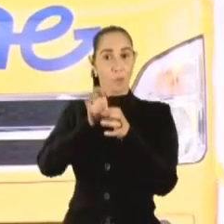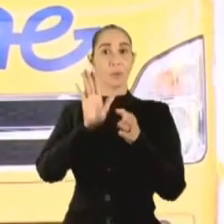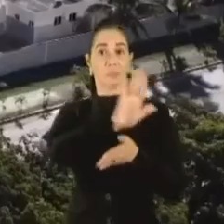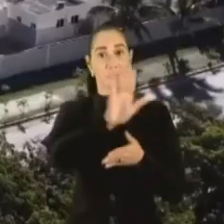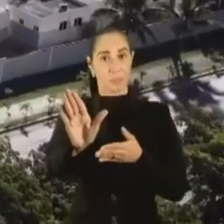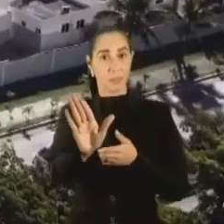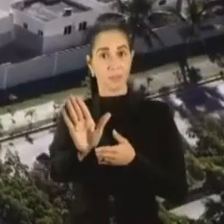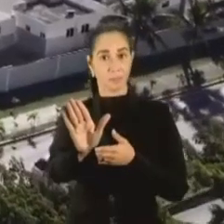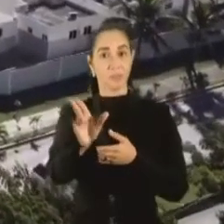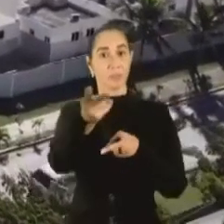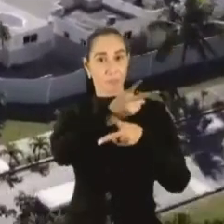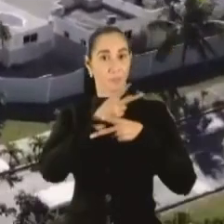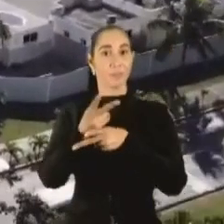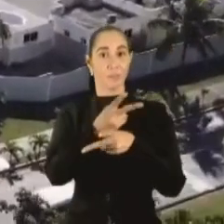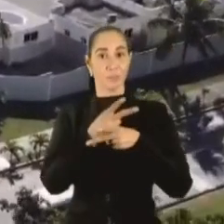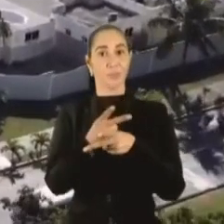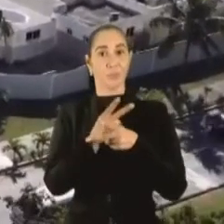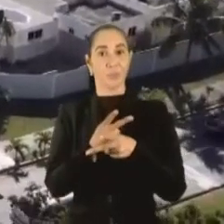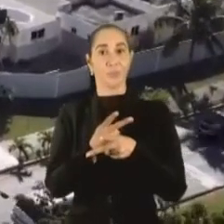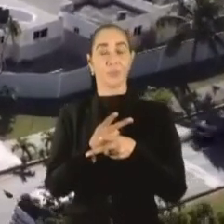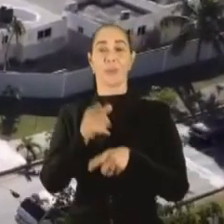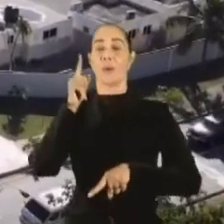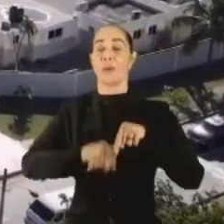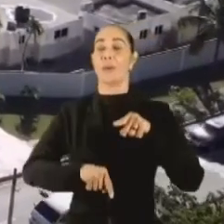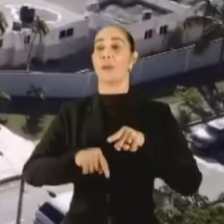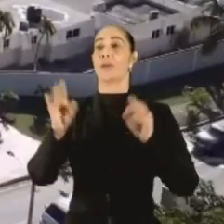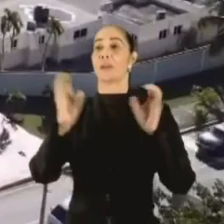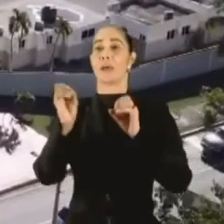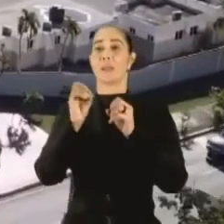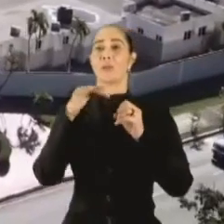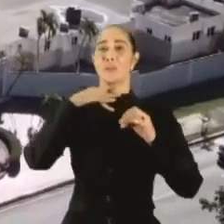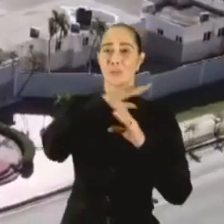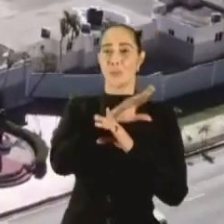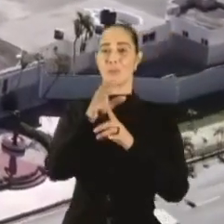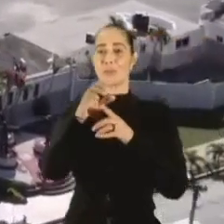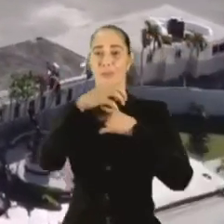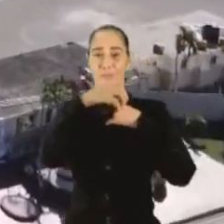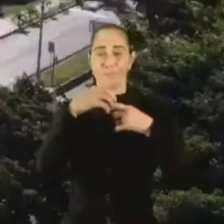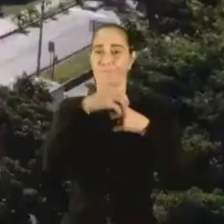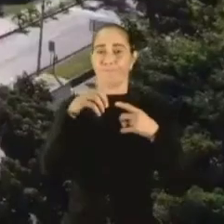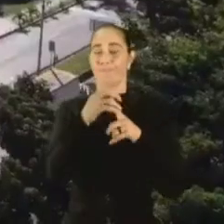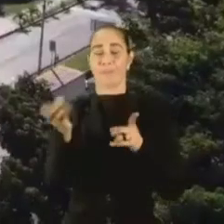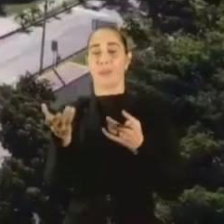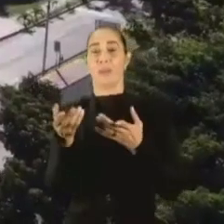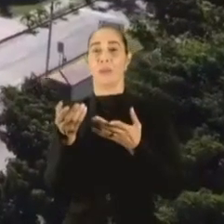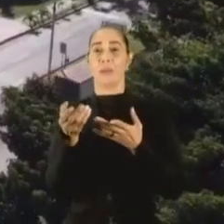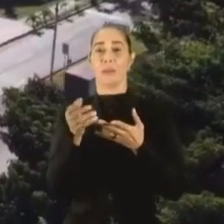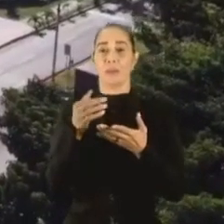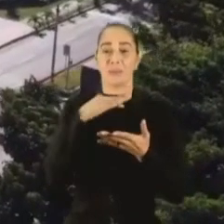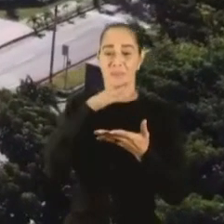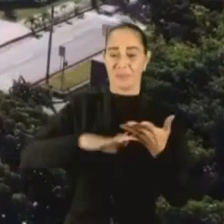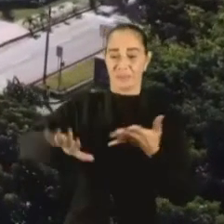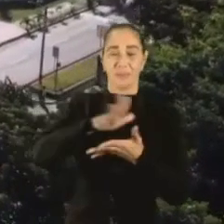ustedes tienen que cuidarlo no dejen que nadie los maltrate que nadie haga ningún